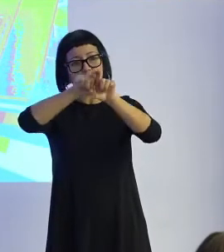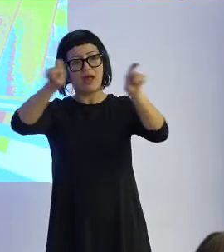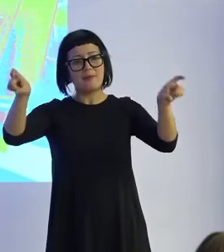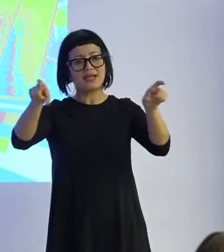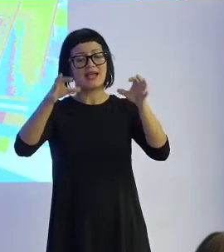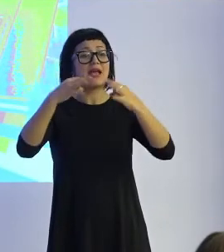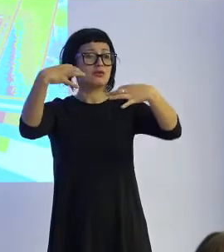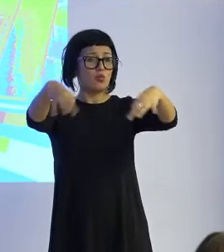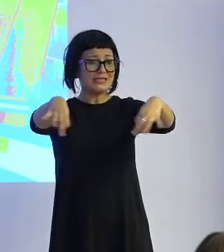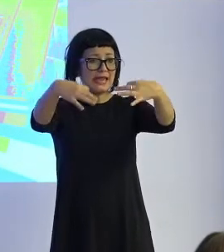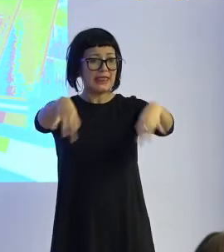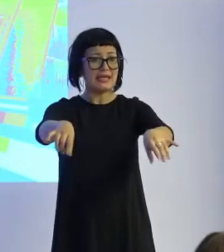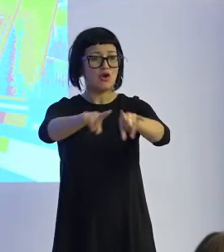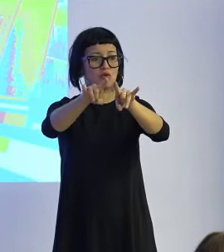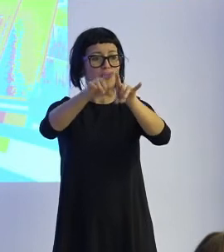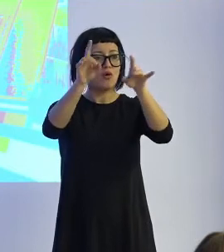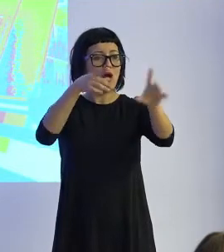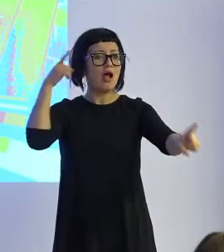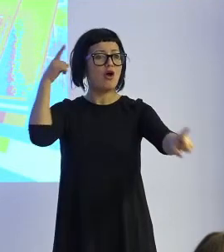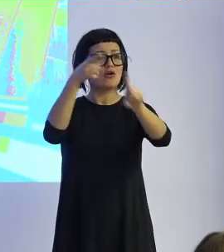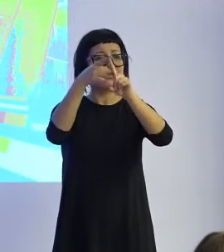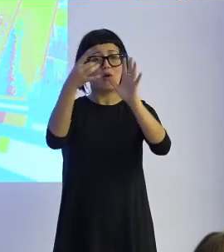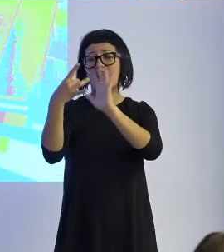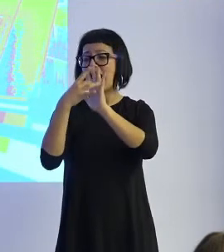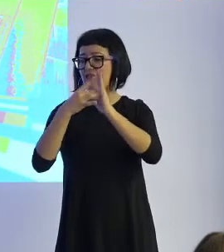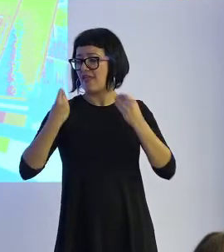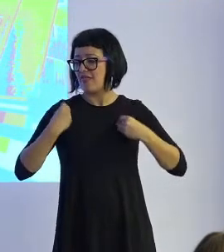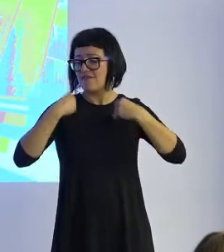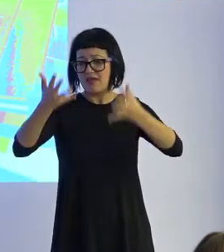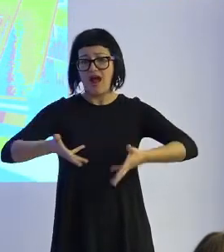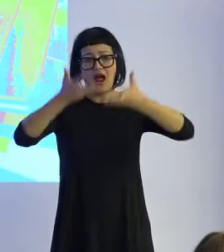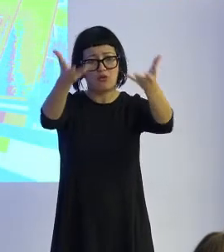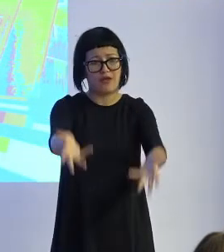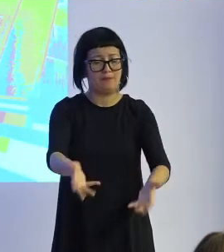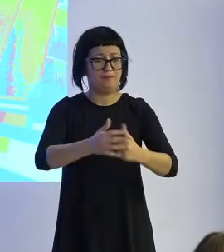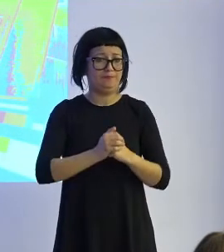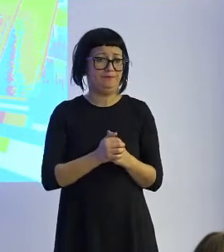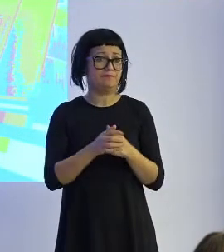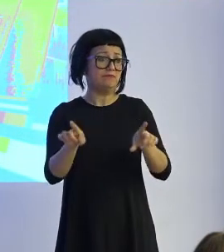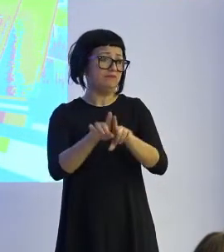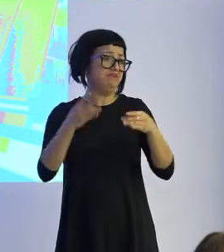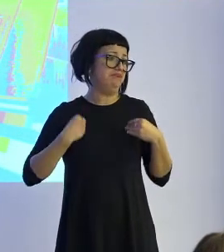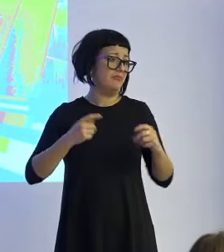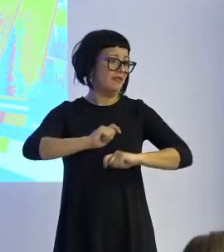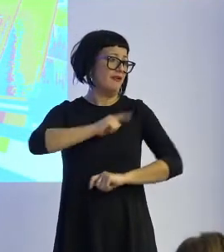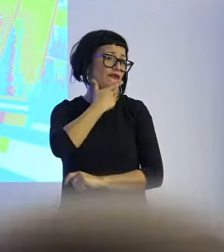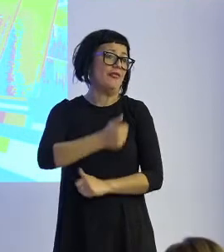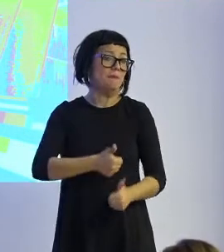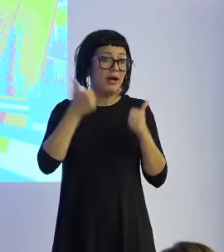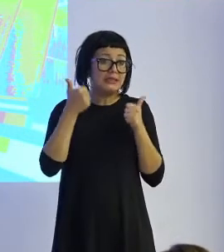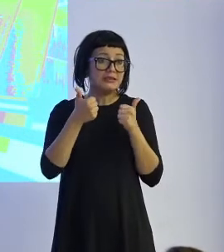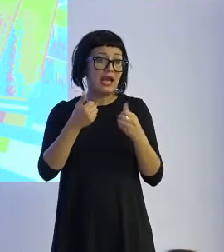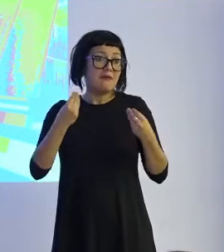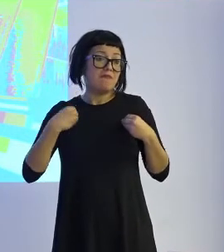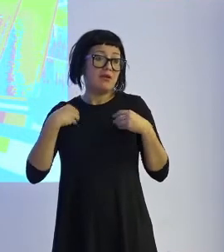muy sencilla es ayudar a mejorar la calidad de vida de las personas a que la vida sea más fácil y a que